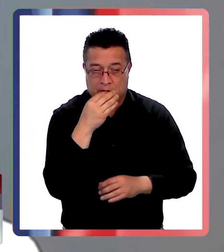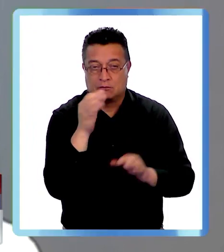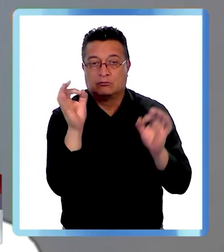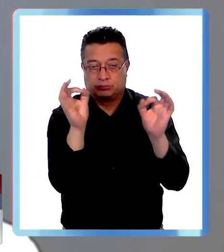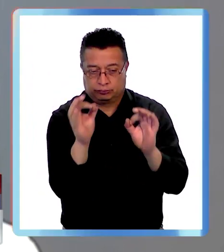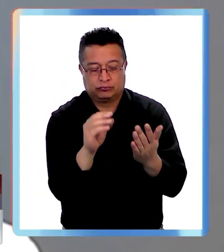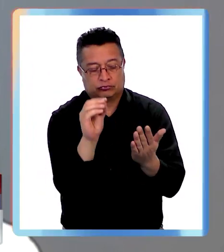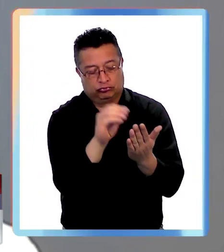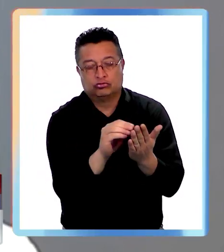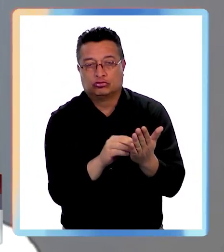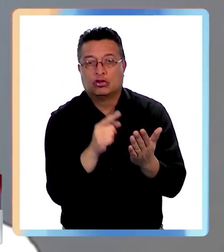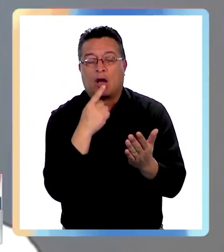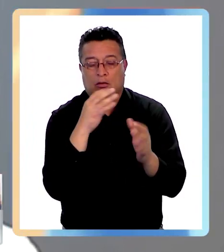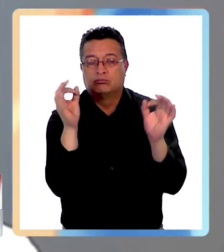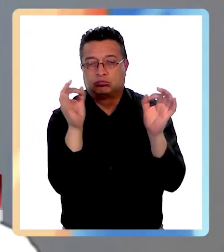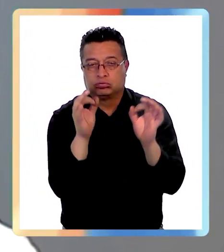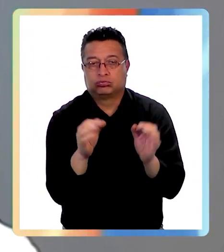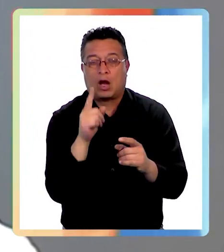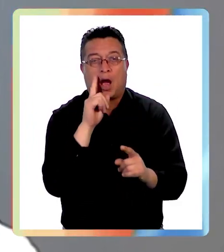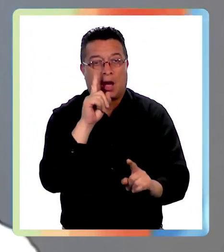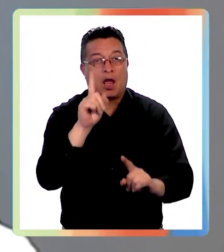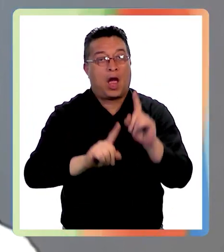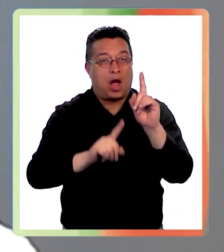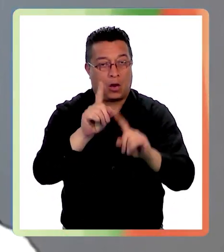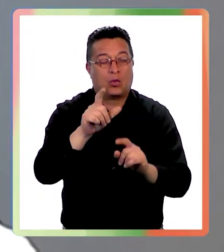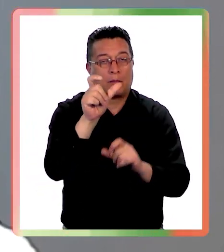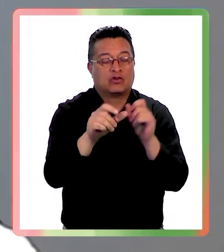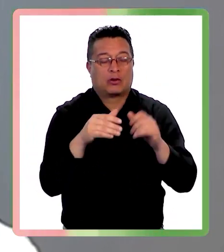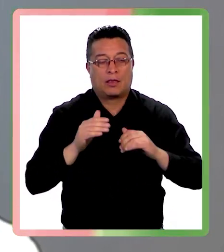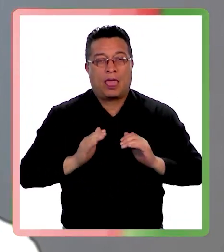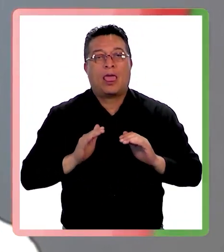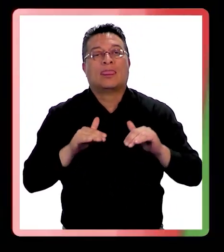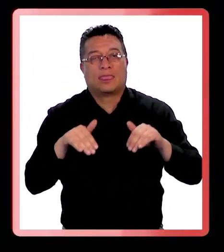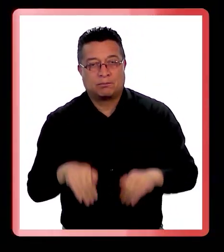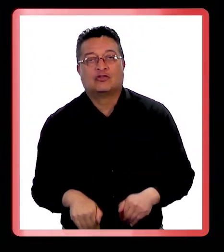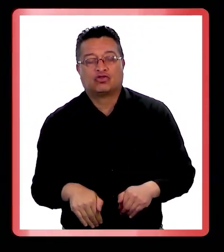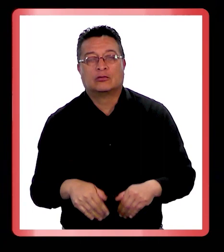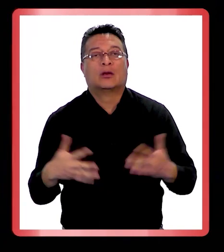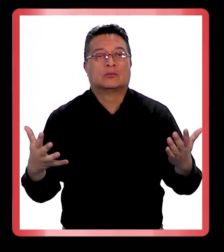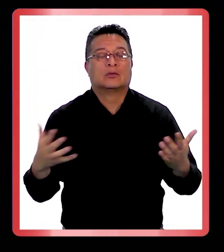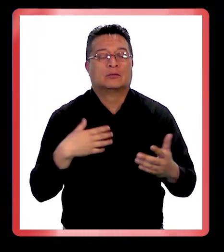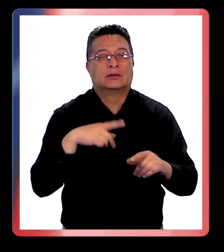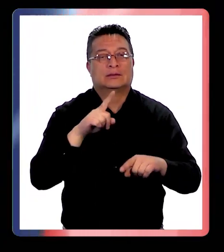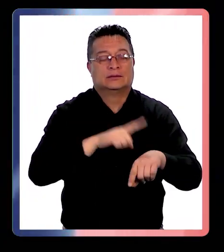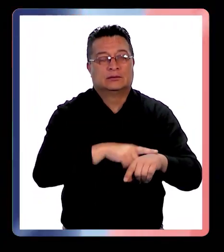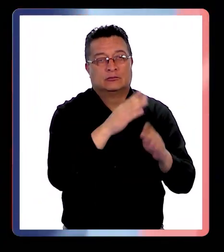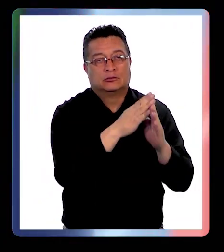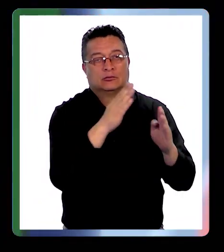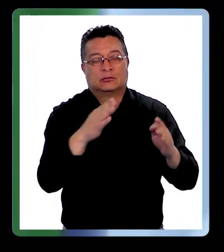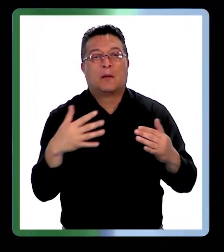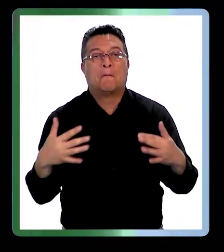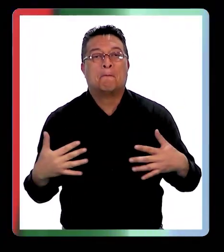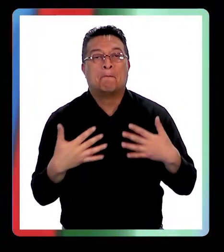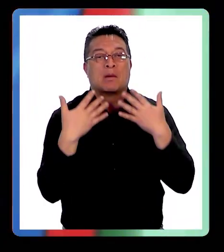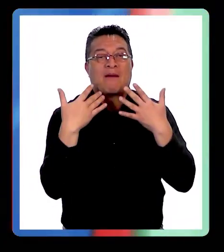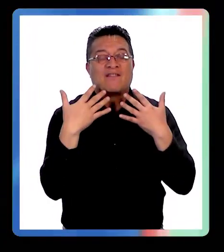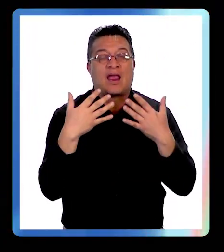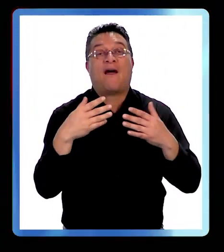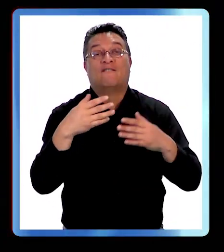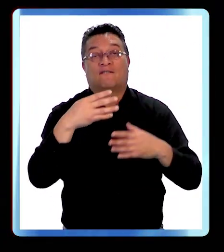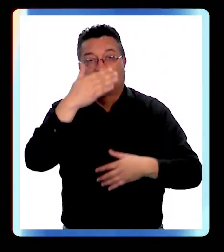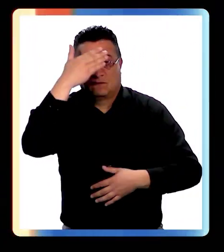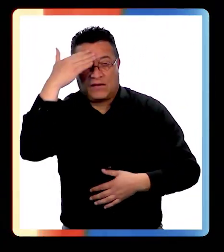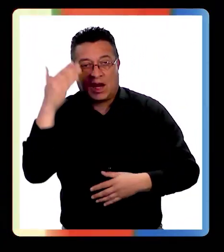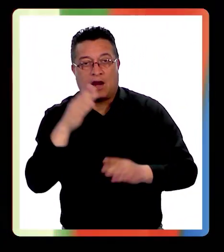que hay algunas personas que presentan estas depresiones en los periodos de primavera-verano. Pero